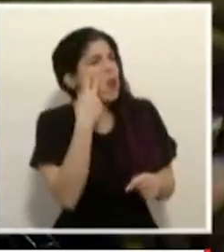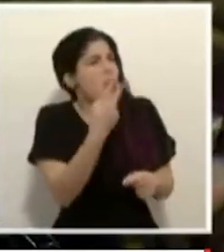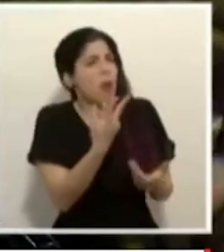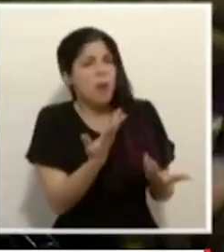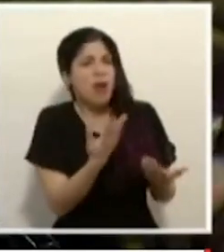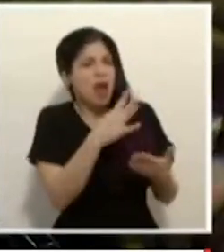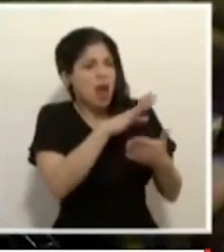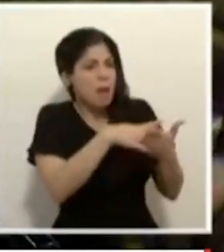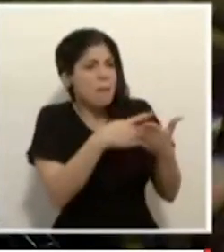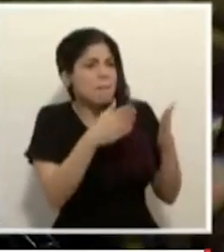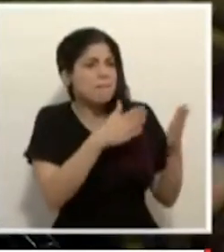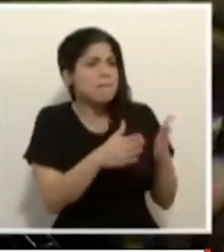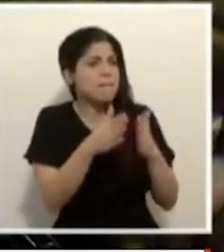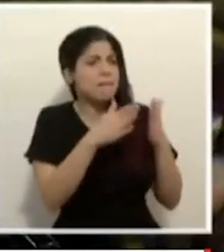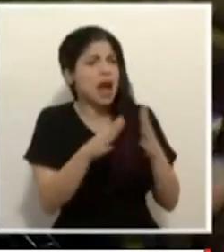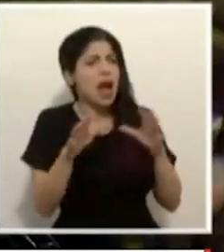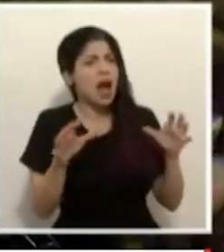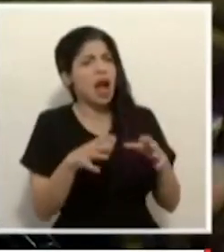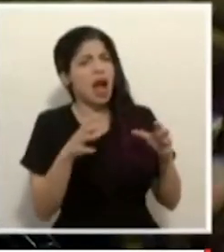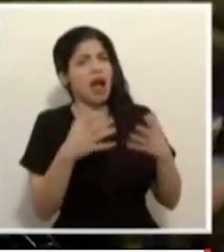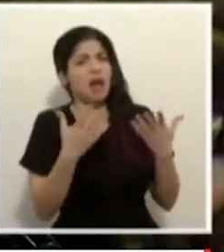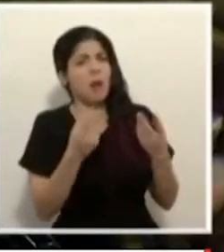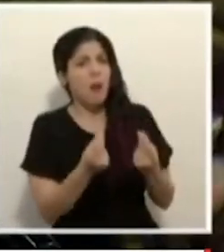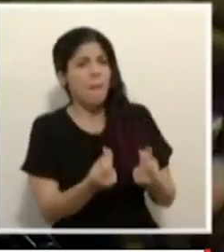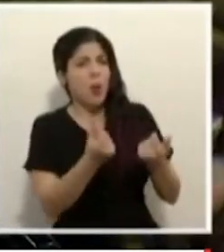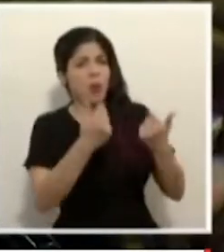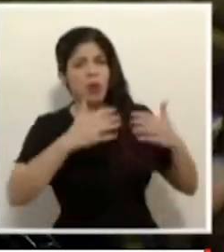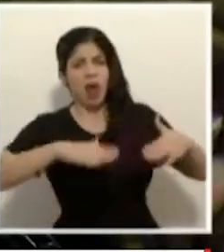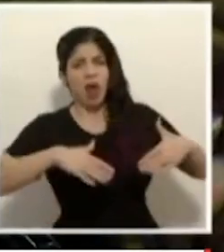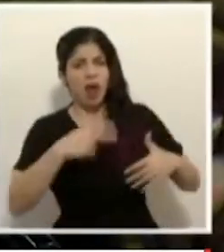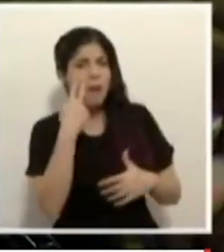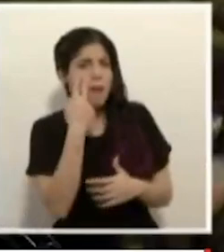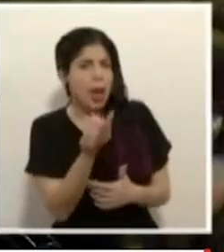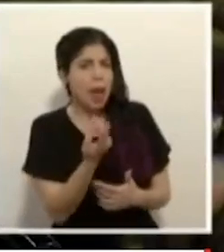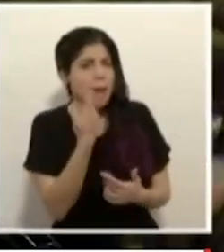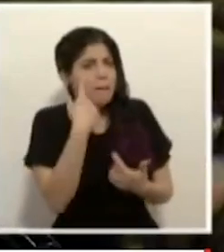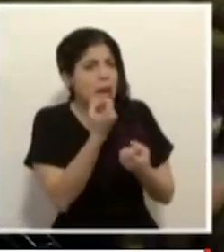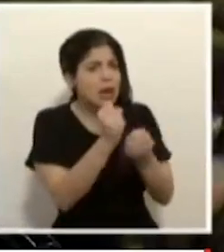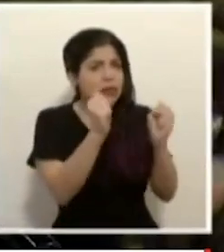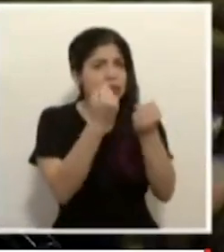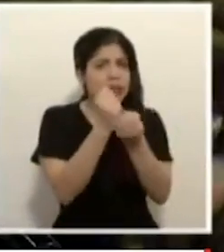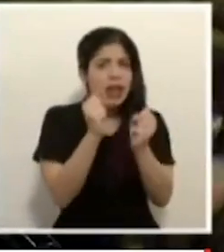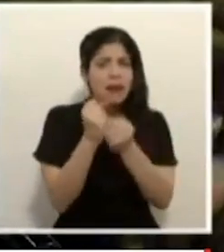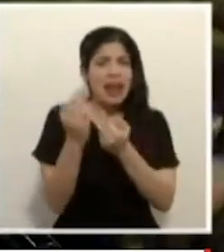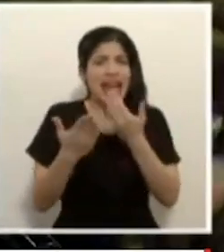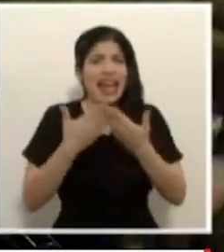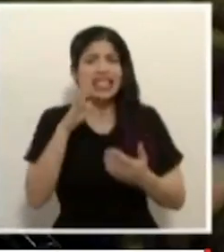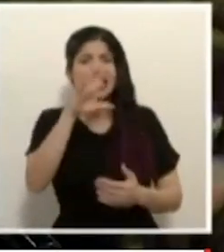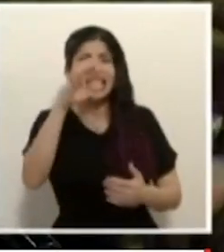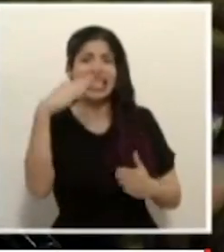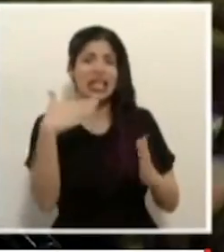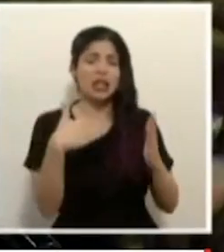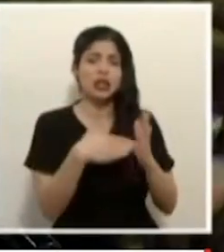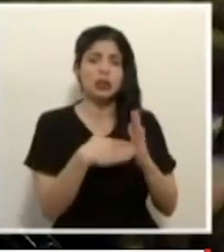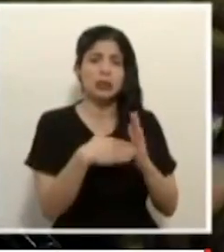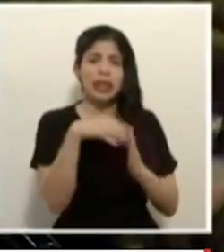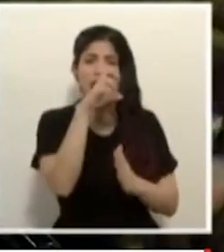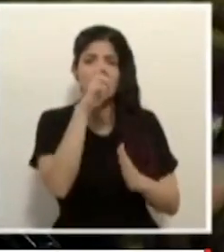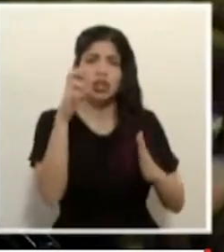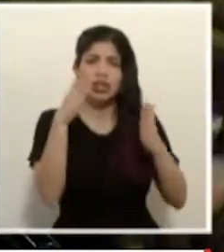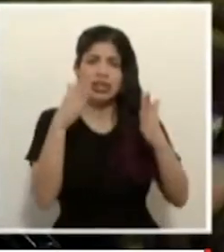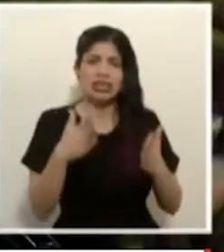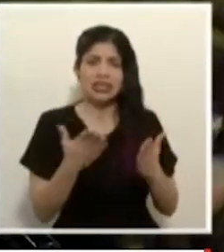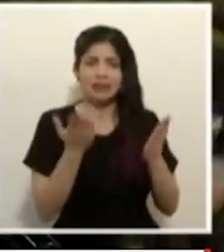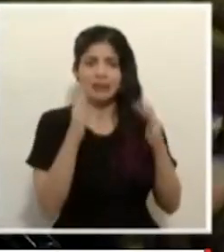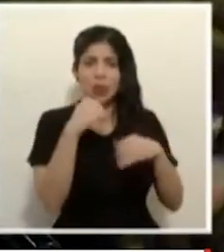agenda de reactivación pronta para ir rescatando esos casi 500 mil costarricenses